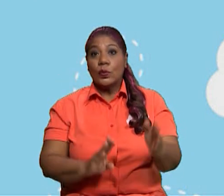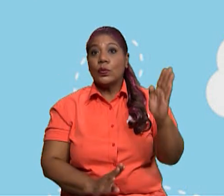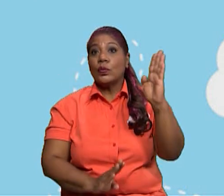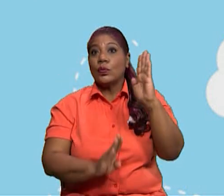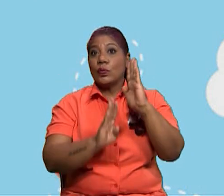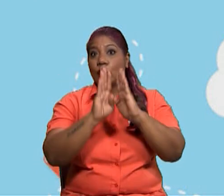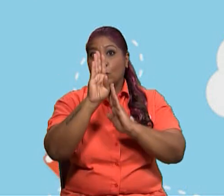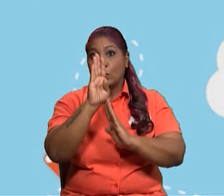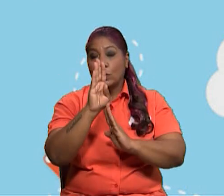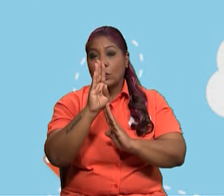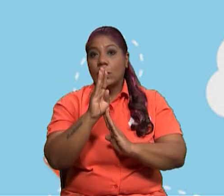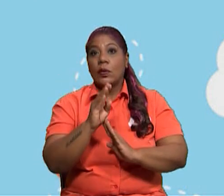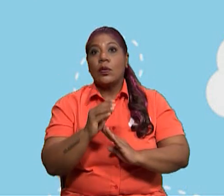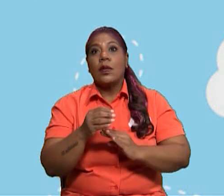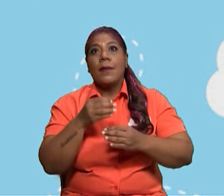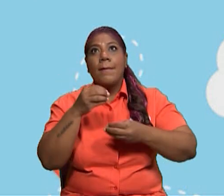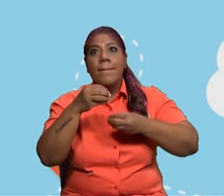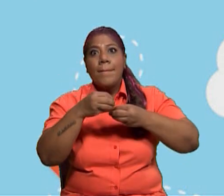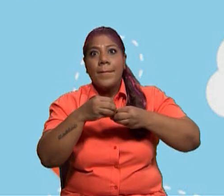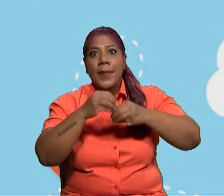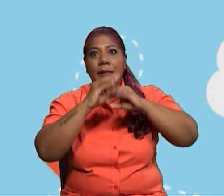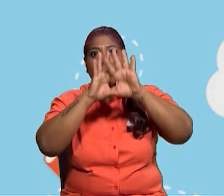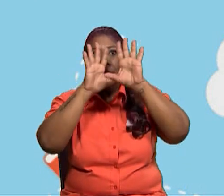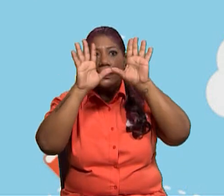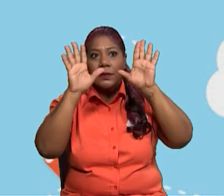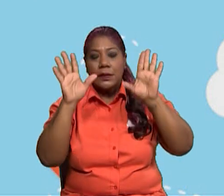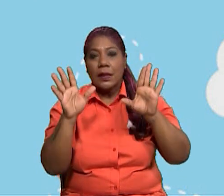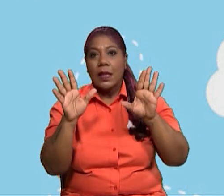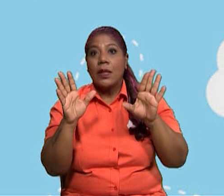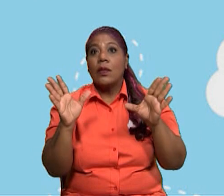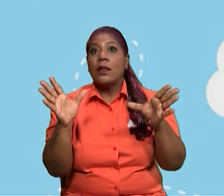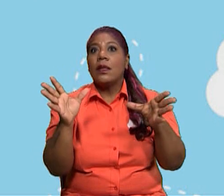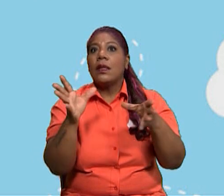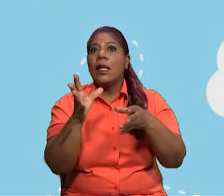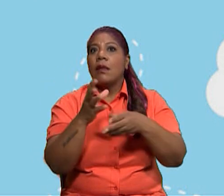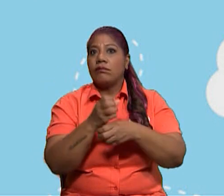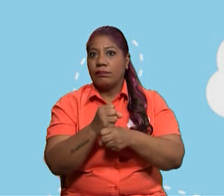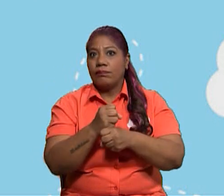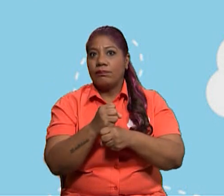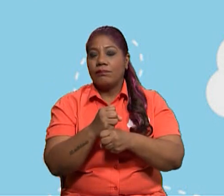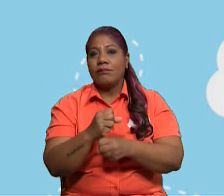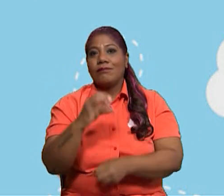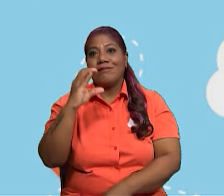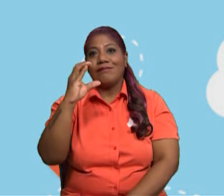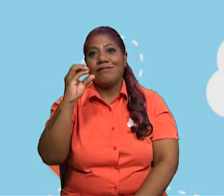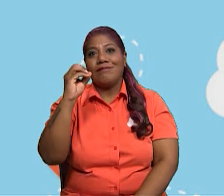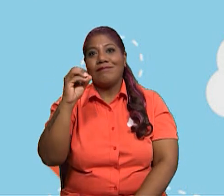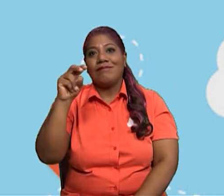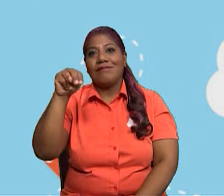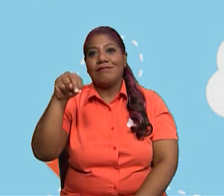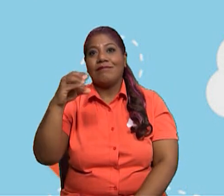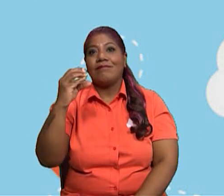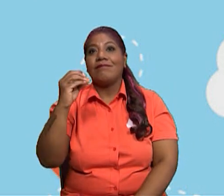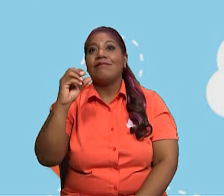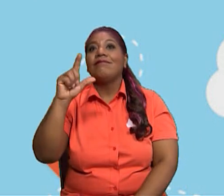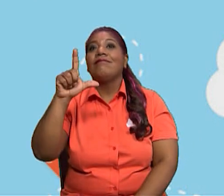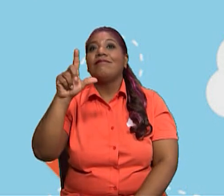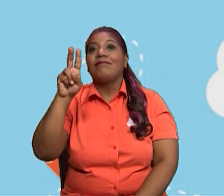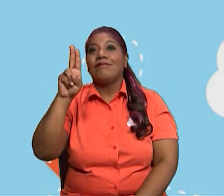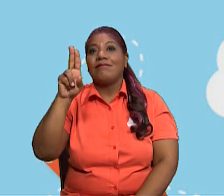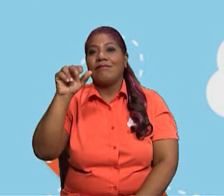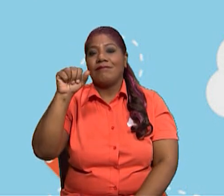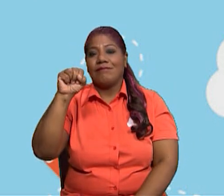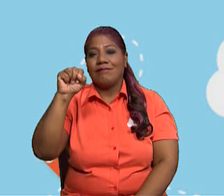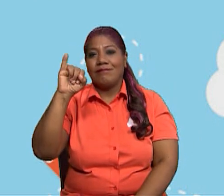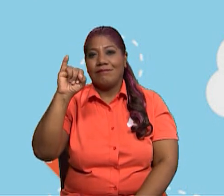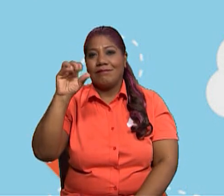el tema. Y por último, tenemos la conclusión, que es la parte final del texto en donde se resume el tema y